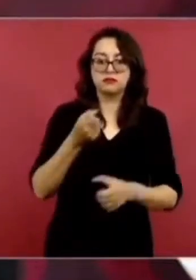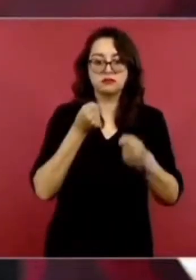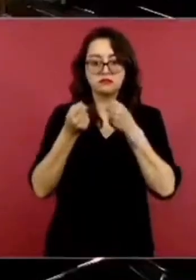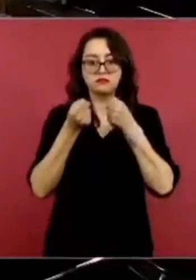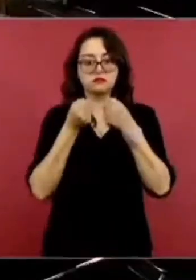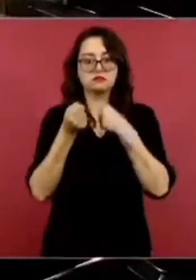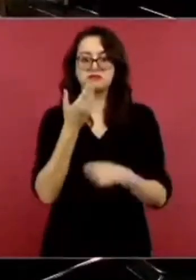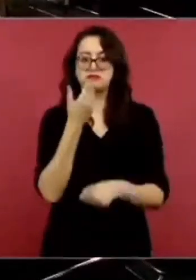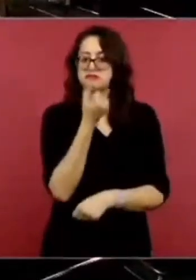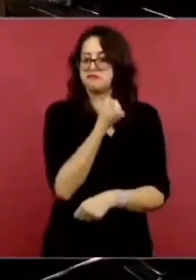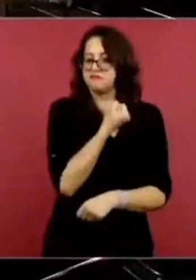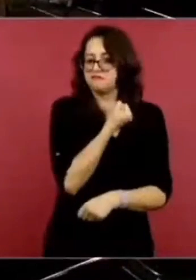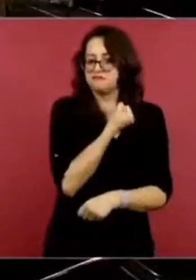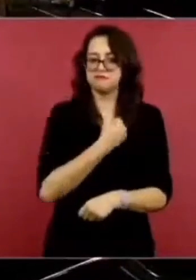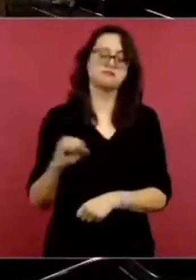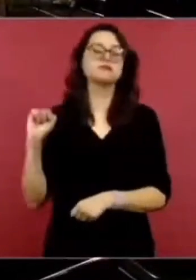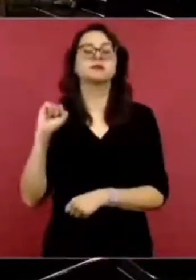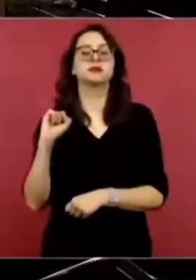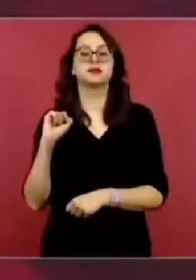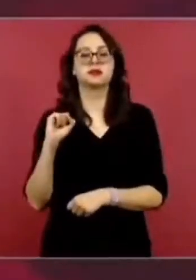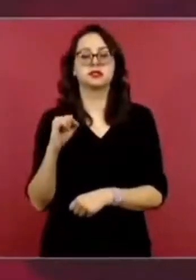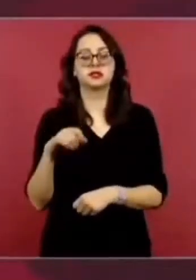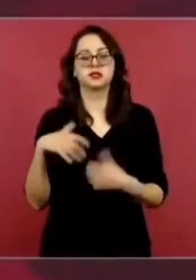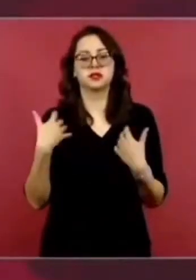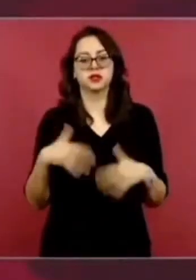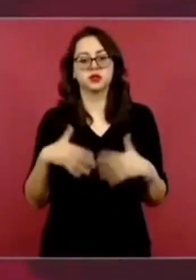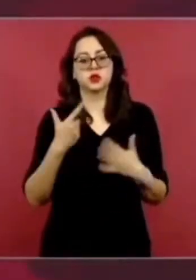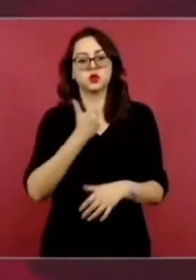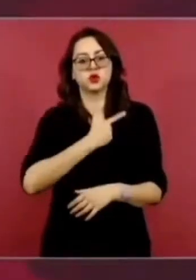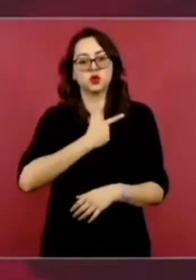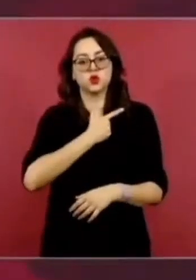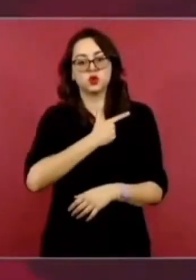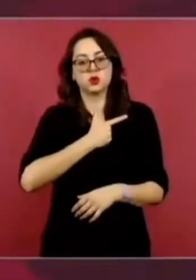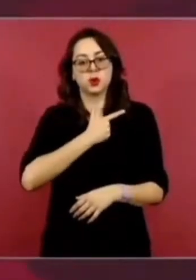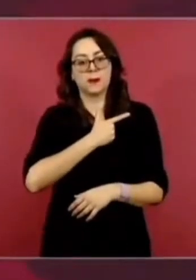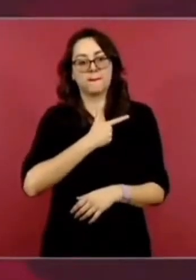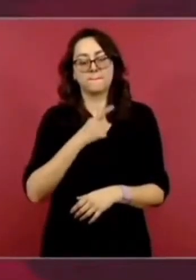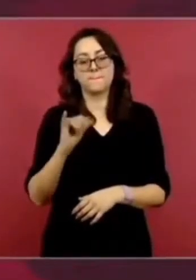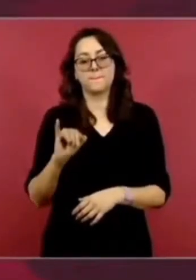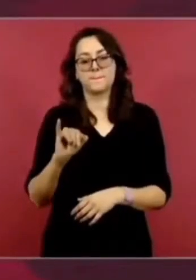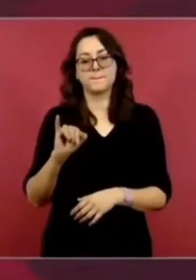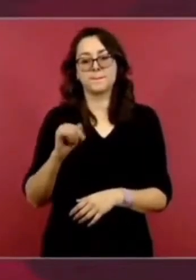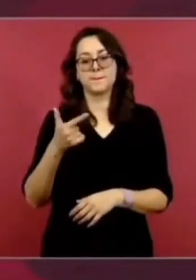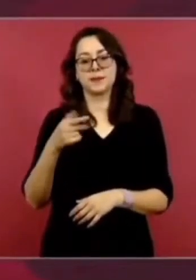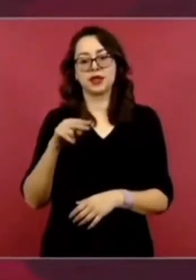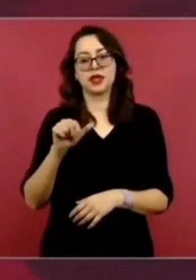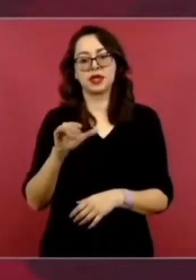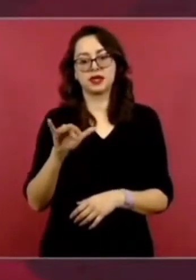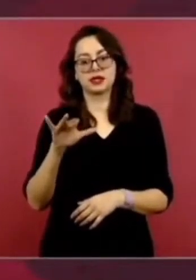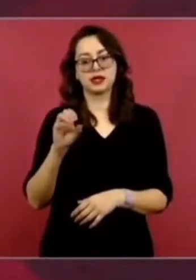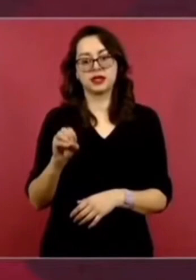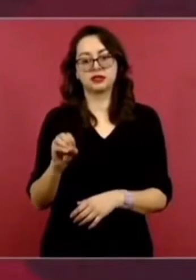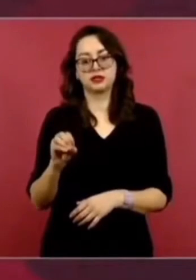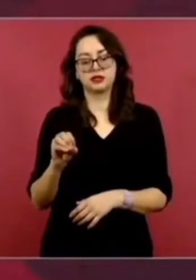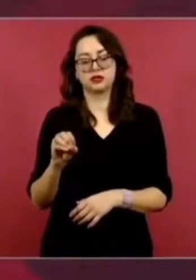mundo, aquí en La Mañanera, Ignacio Ramonet,